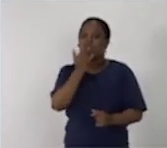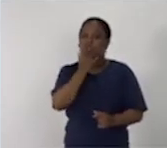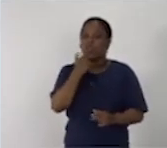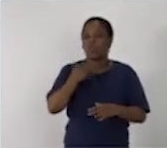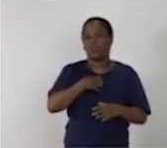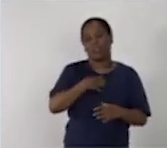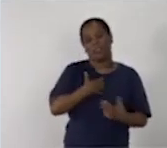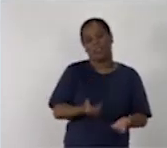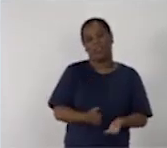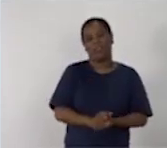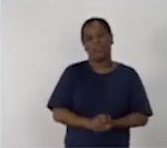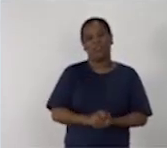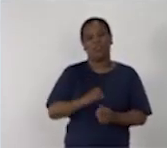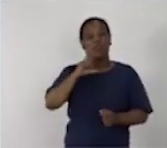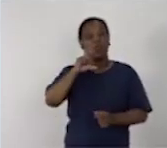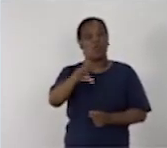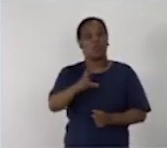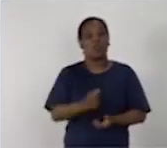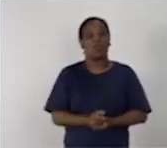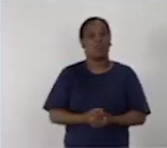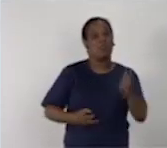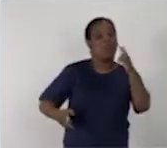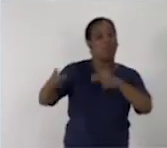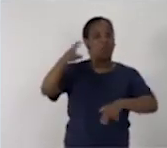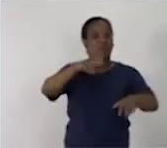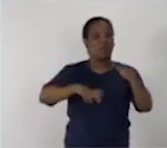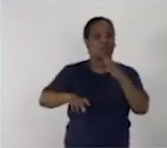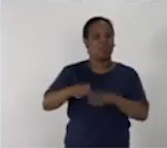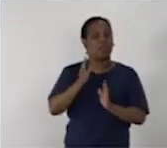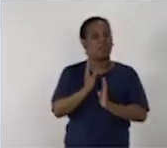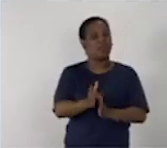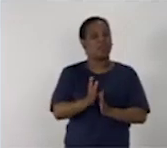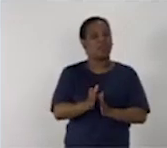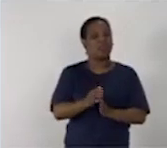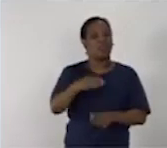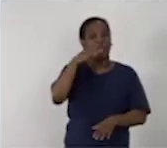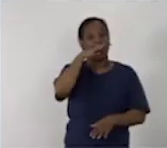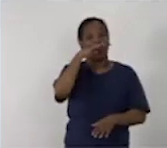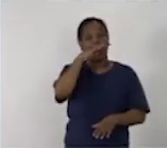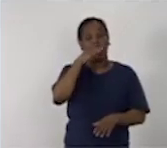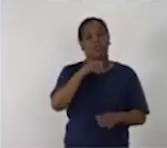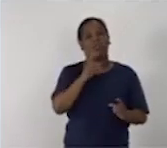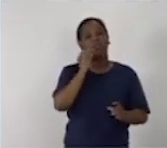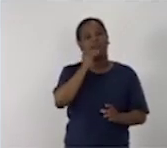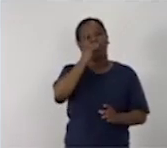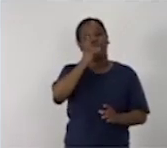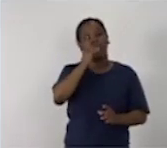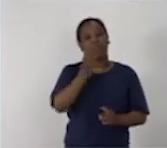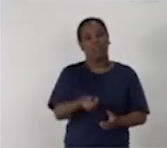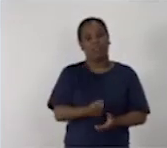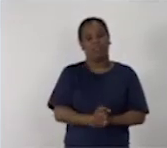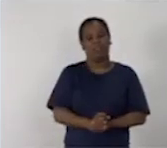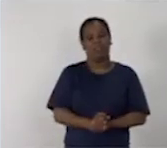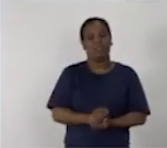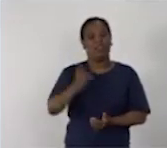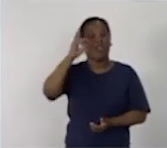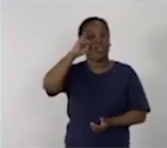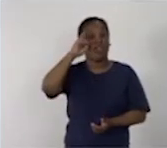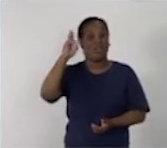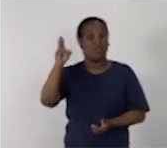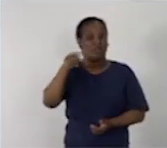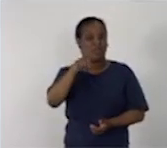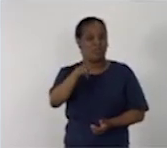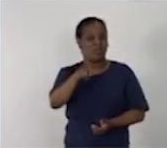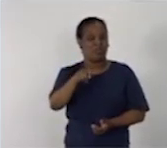y arreglen cualquier error que hayan cometido. Y por último, lo revisarán siguiendo el modelo por el que le